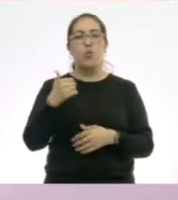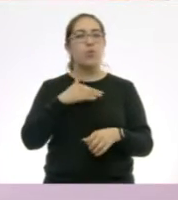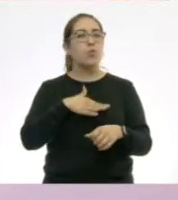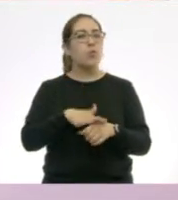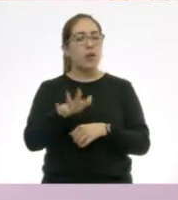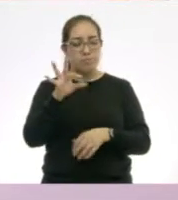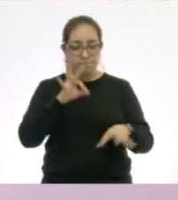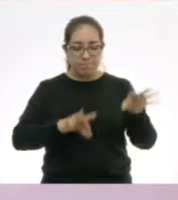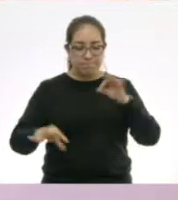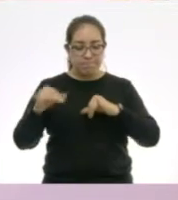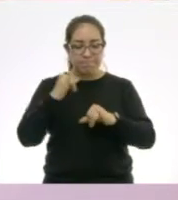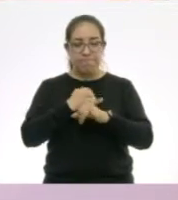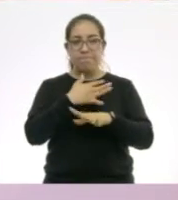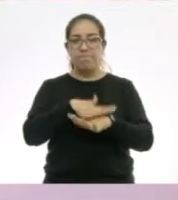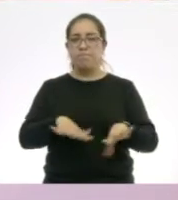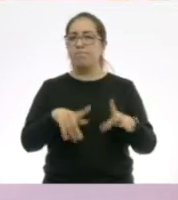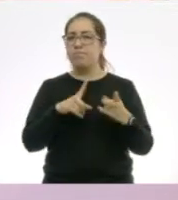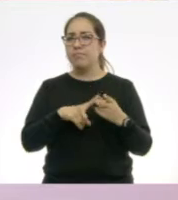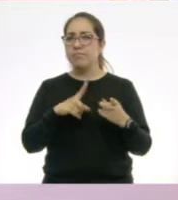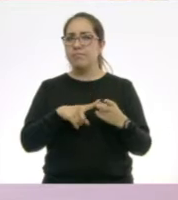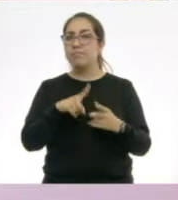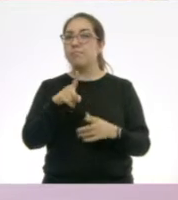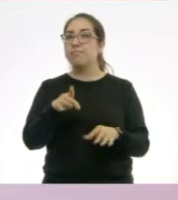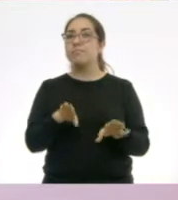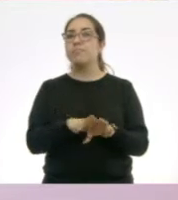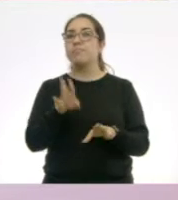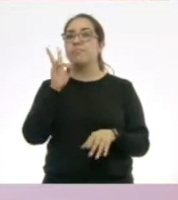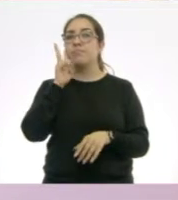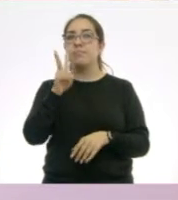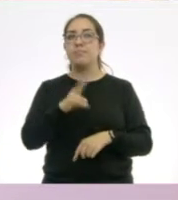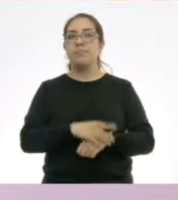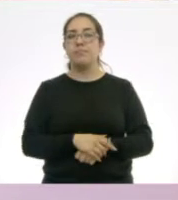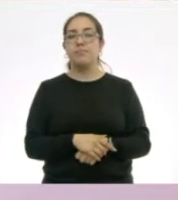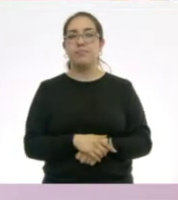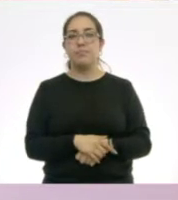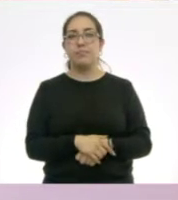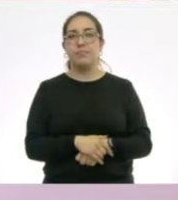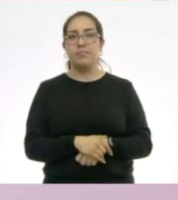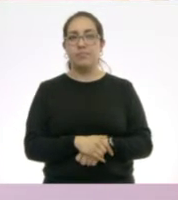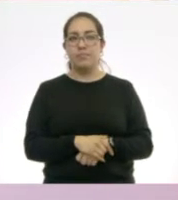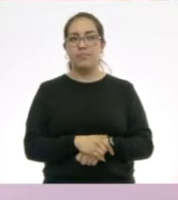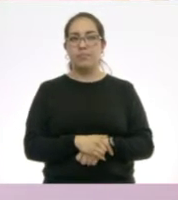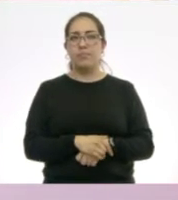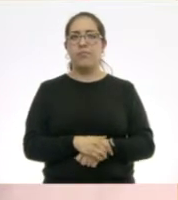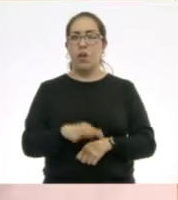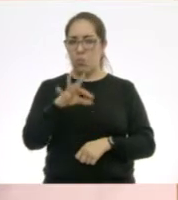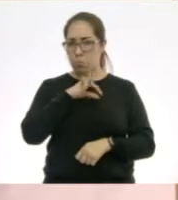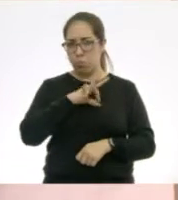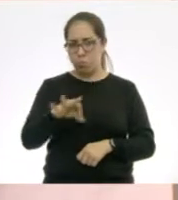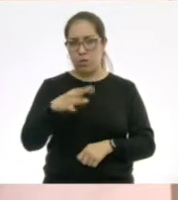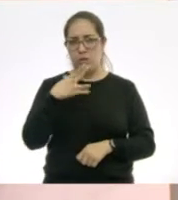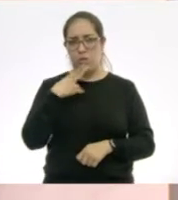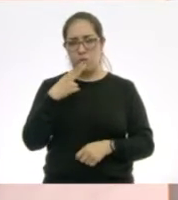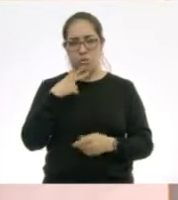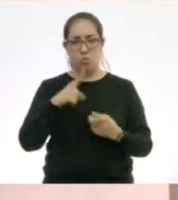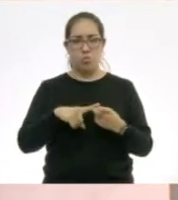información. ¿Qué les parece si en las, habíamos quedado que podía ser en las, en las revistas, en